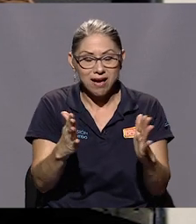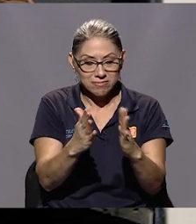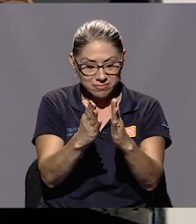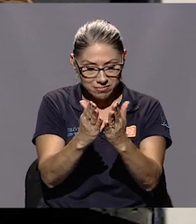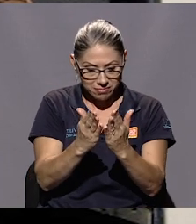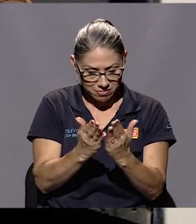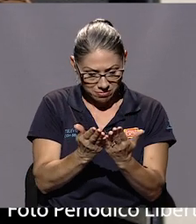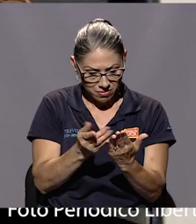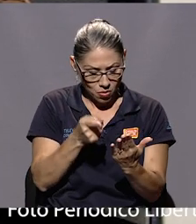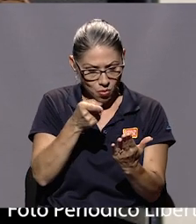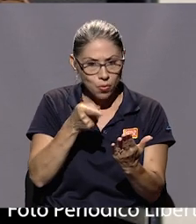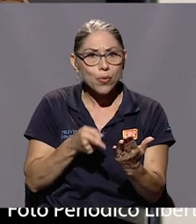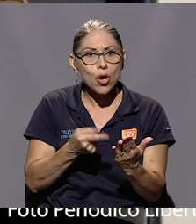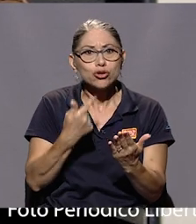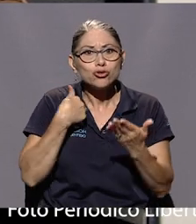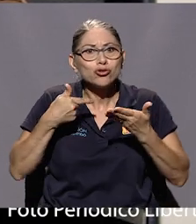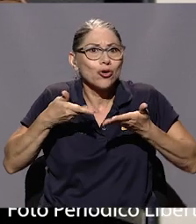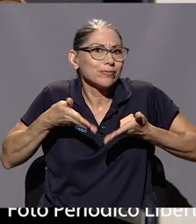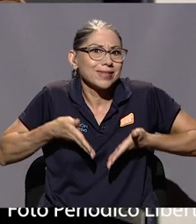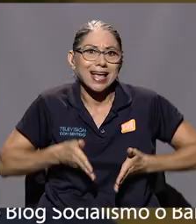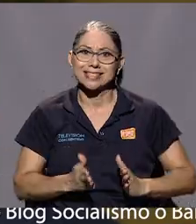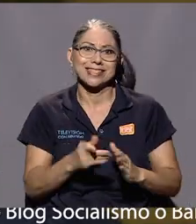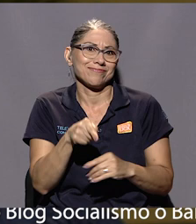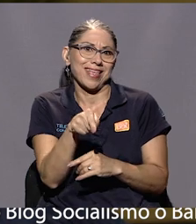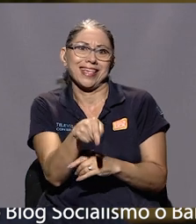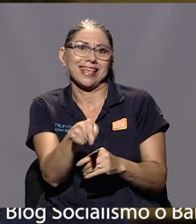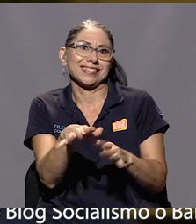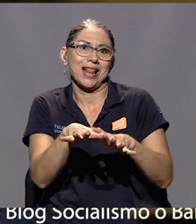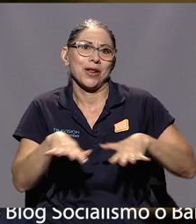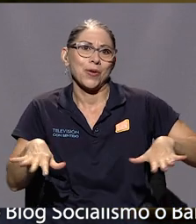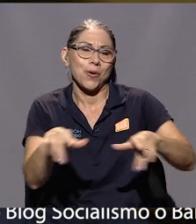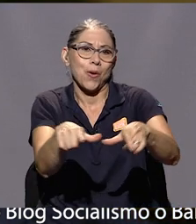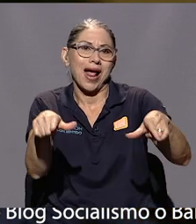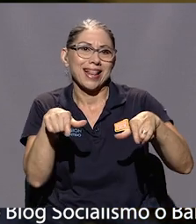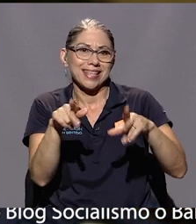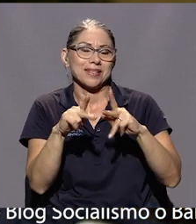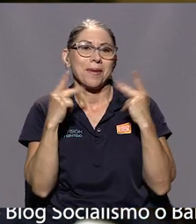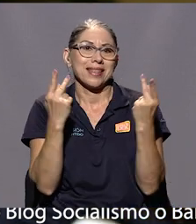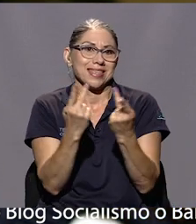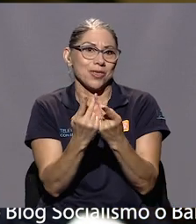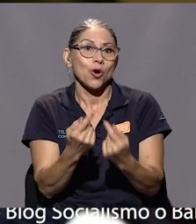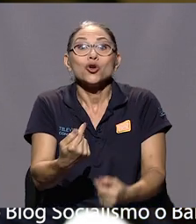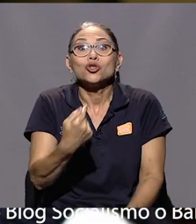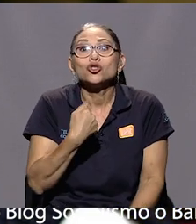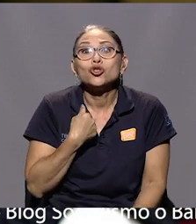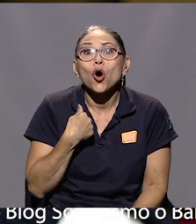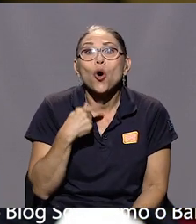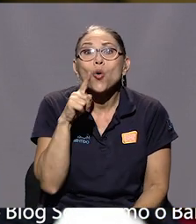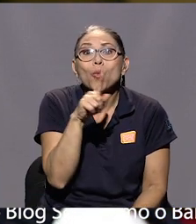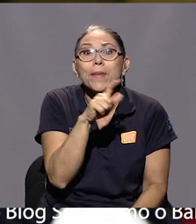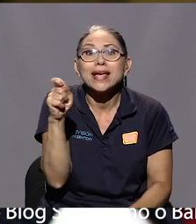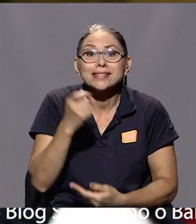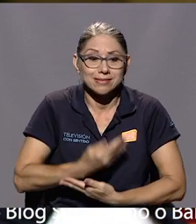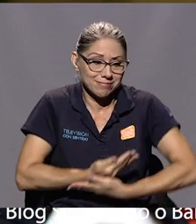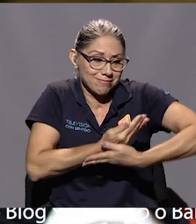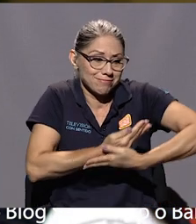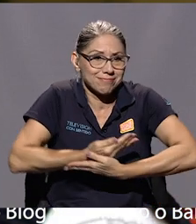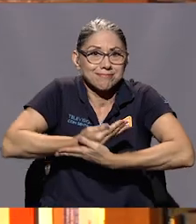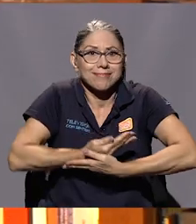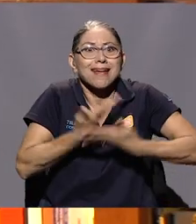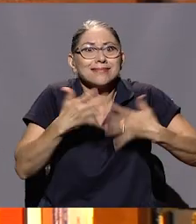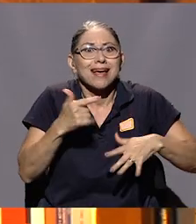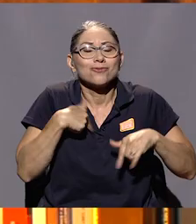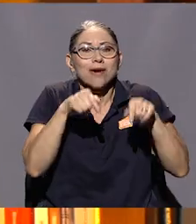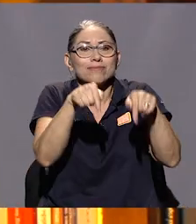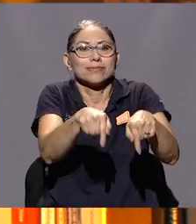nací en ese local de ese partido. En ese local tenía yo un mes, 30 días de vida. Y